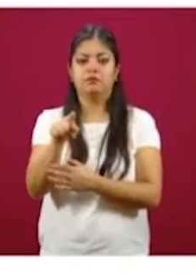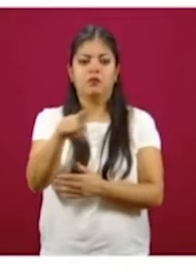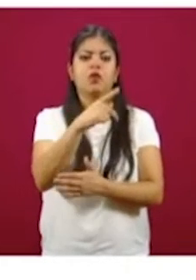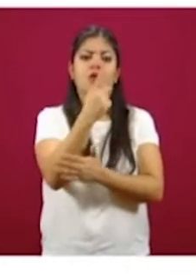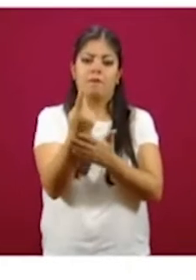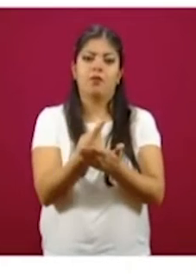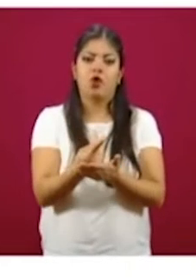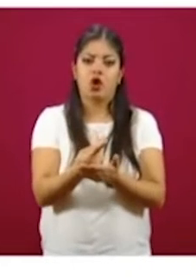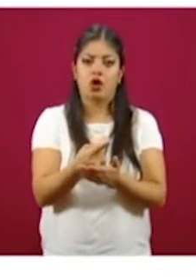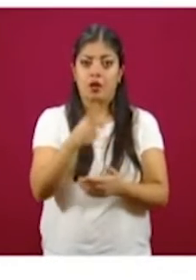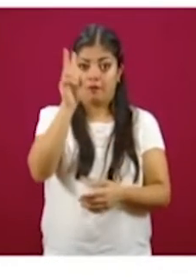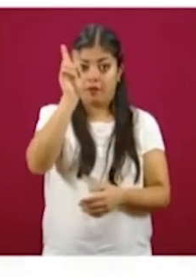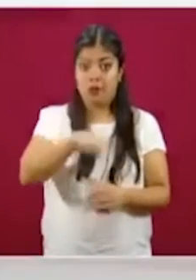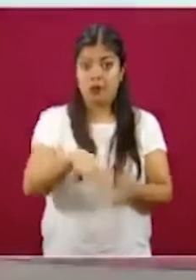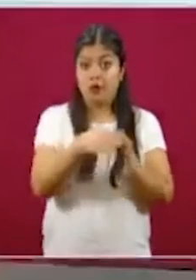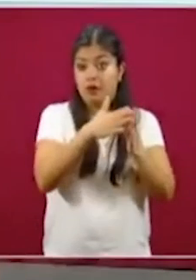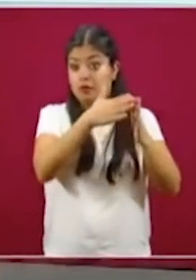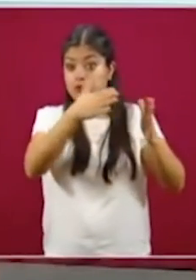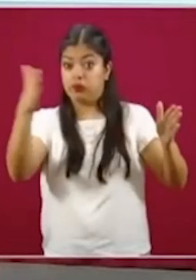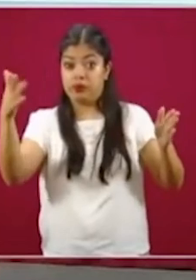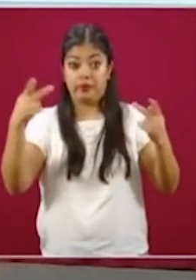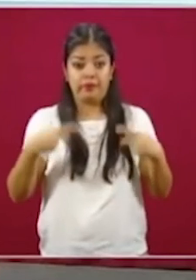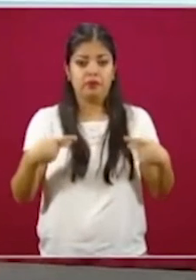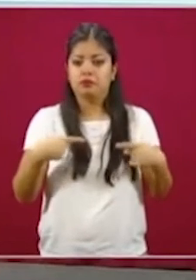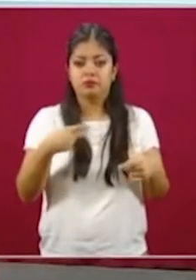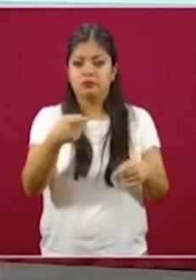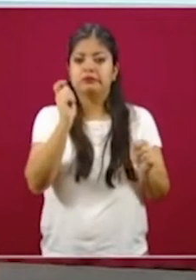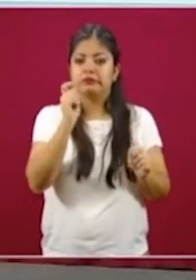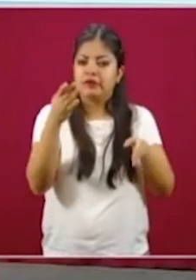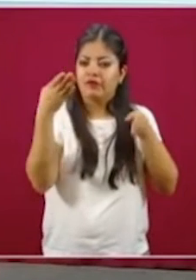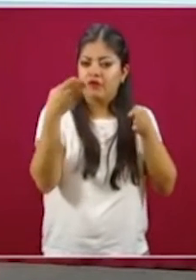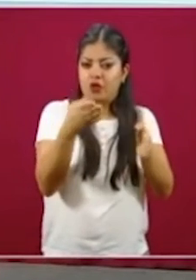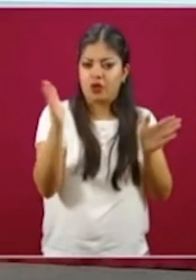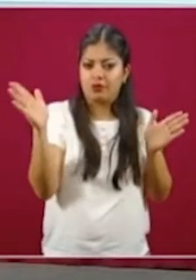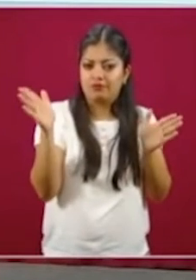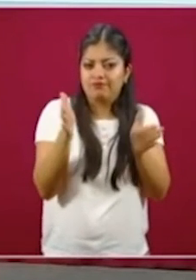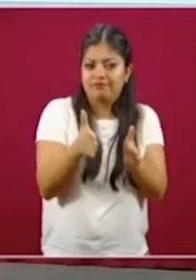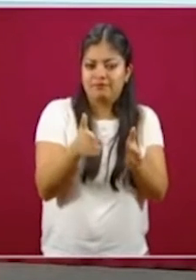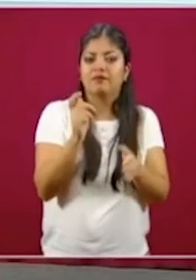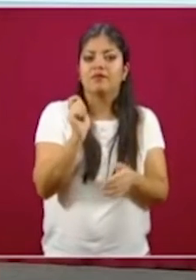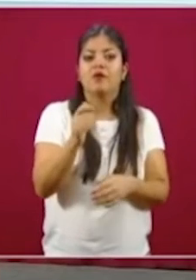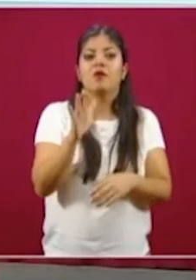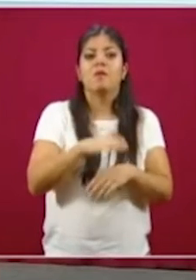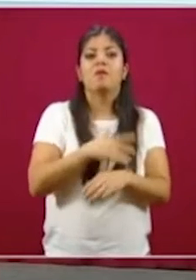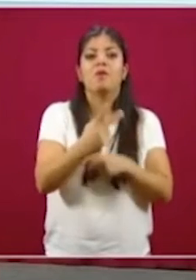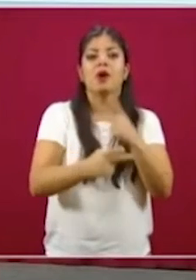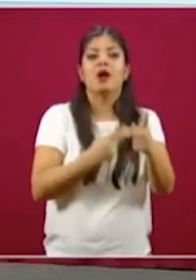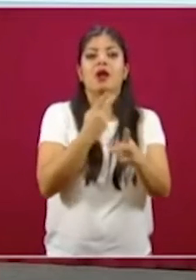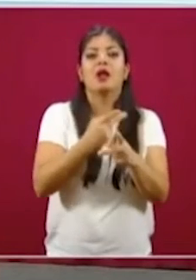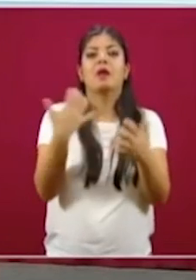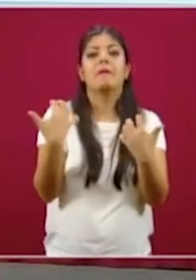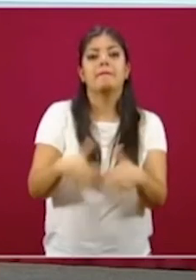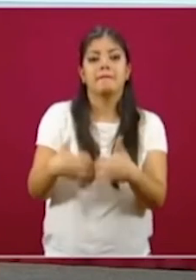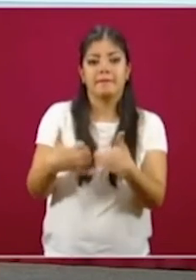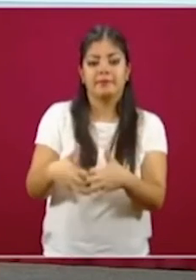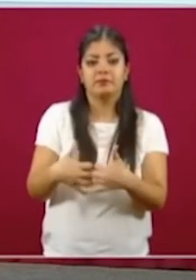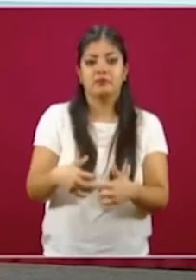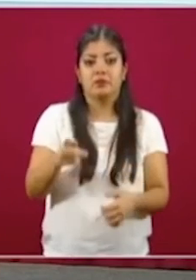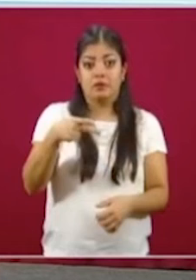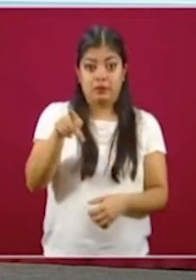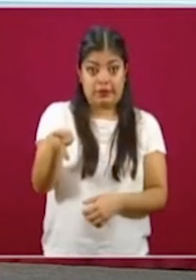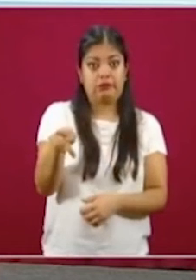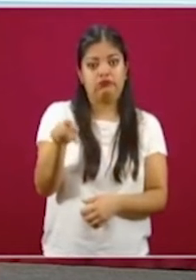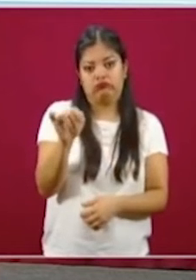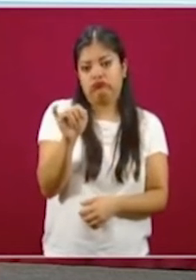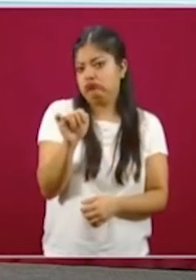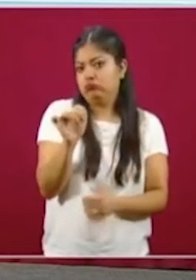en el universo alcanzar lo que fue crédito solidario a los empresarios, pero no deja de ser